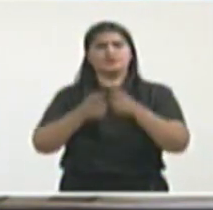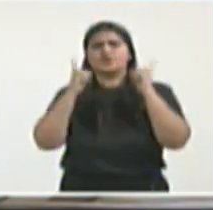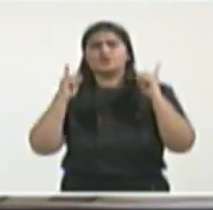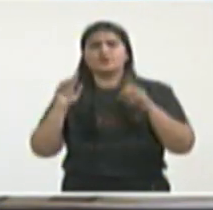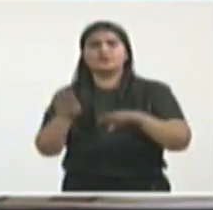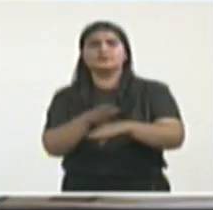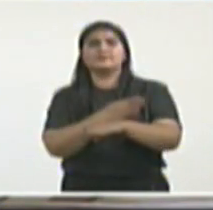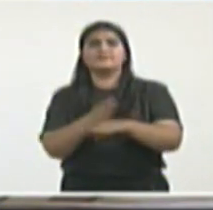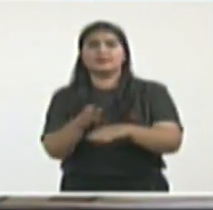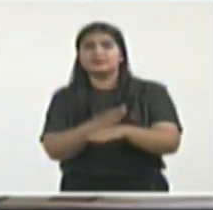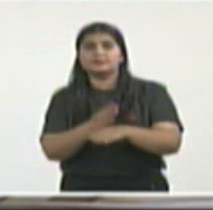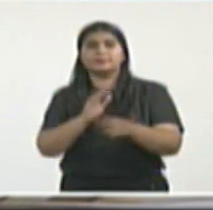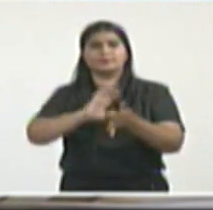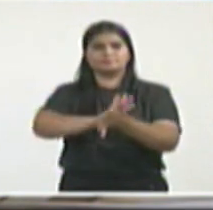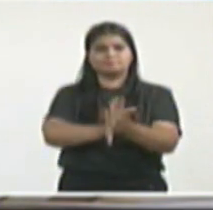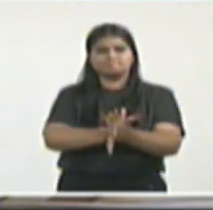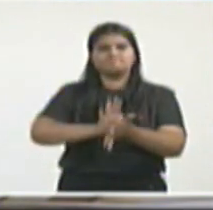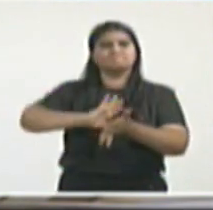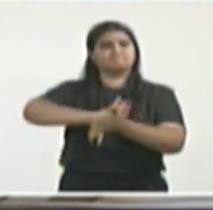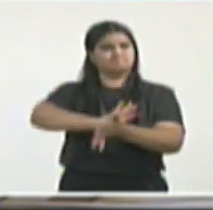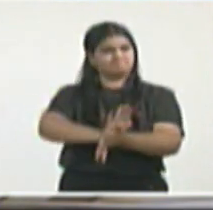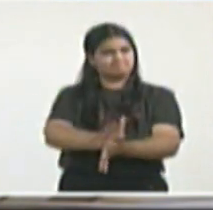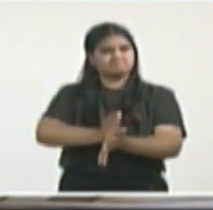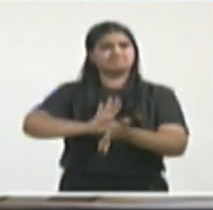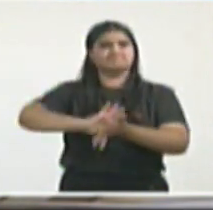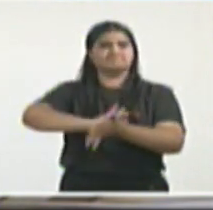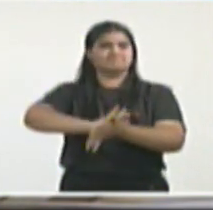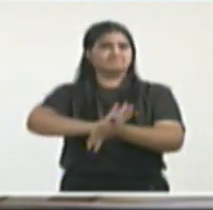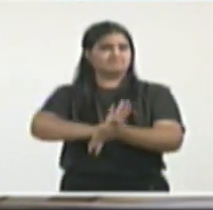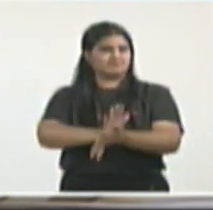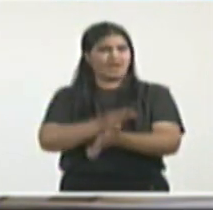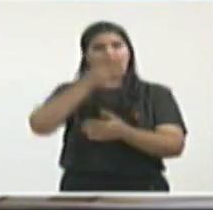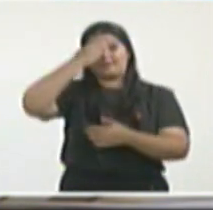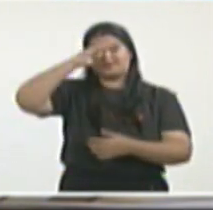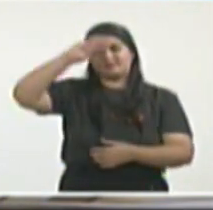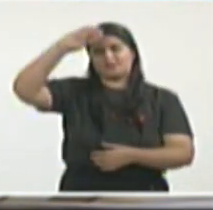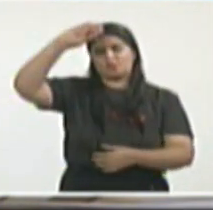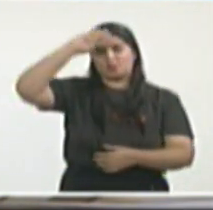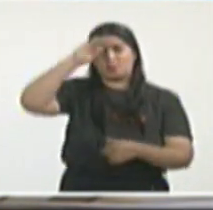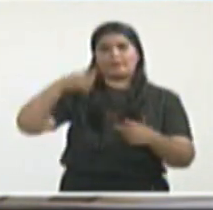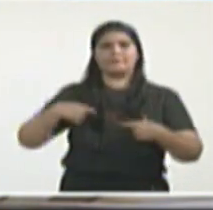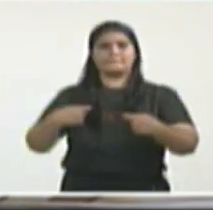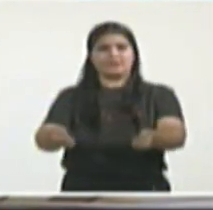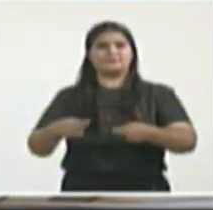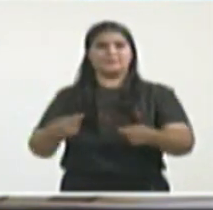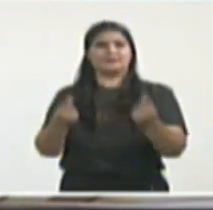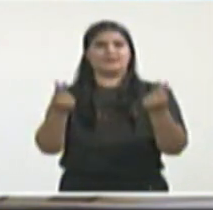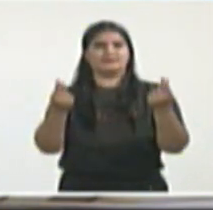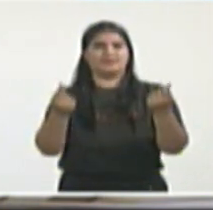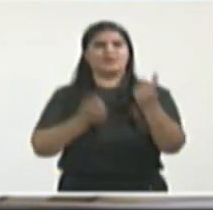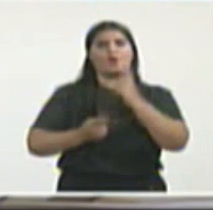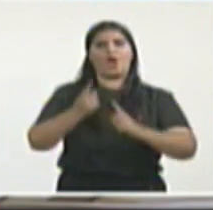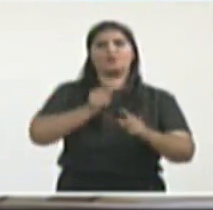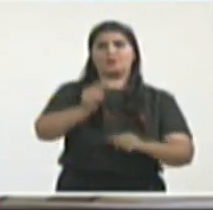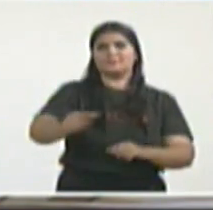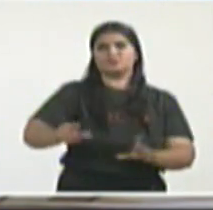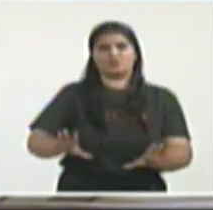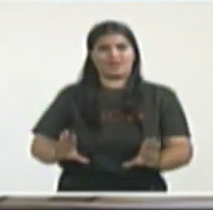actuar con fondos estaduales. Emplazo también a que